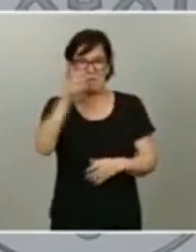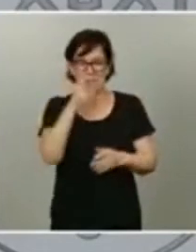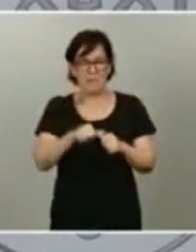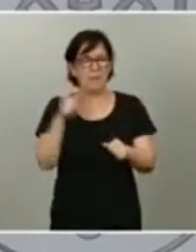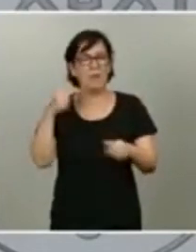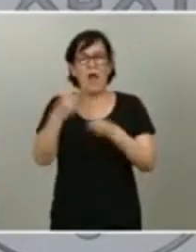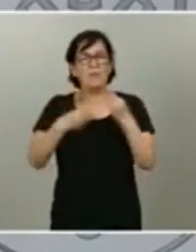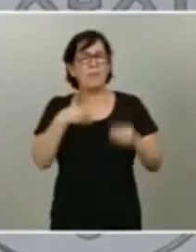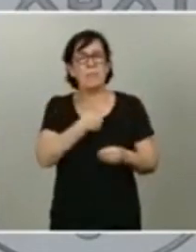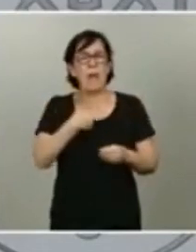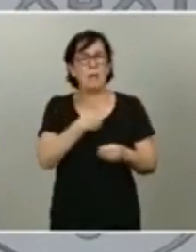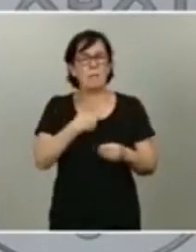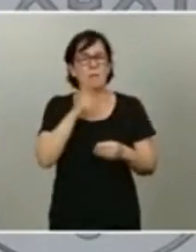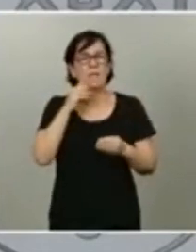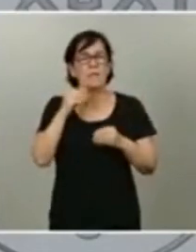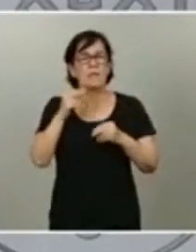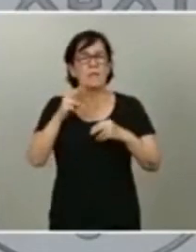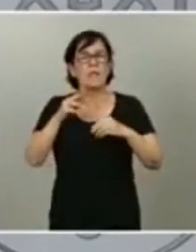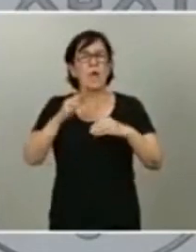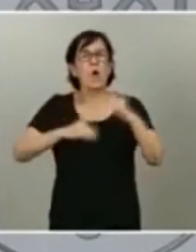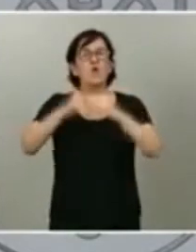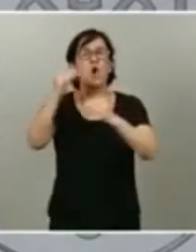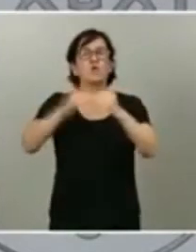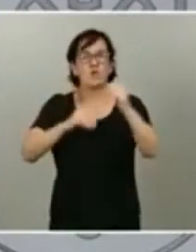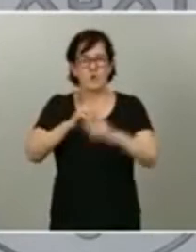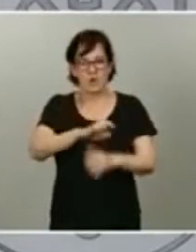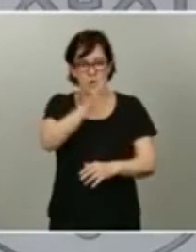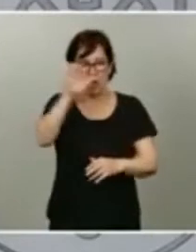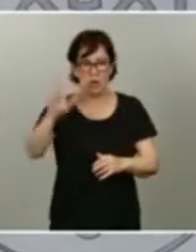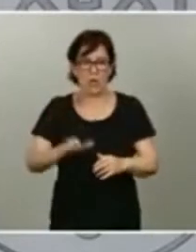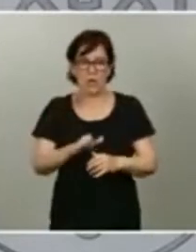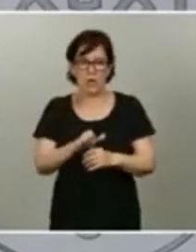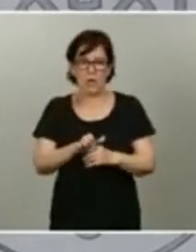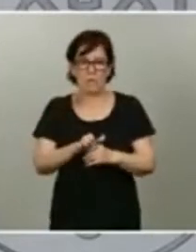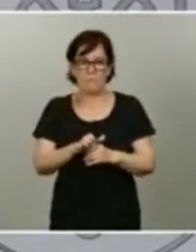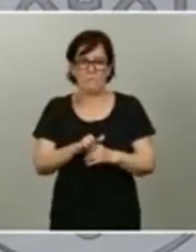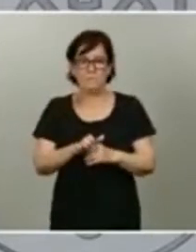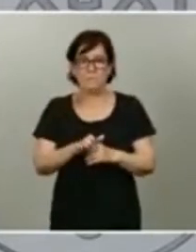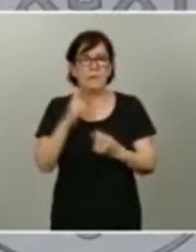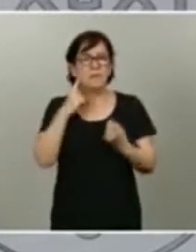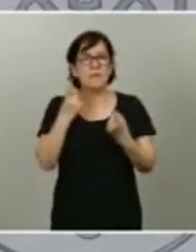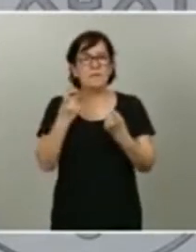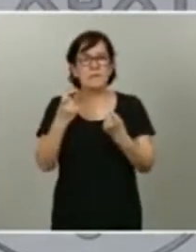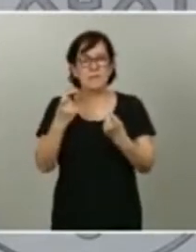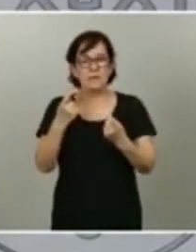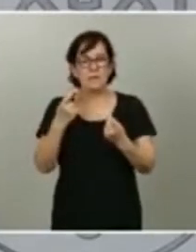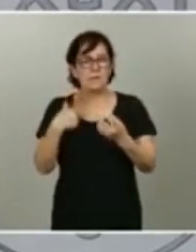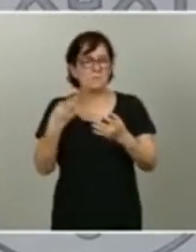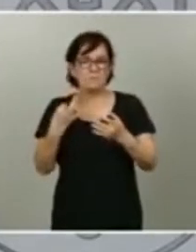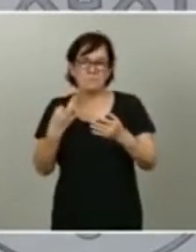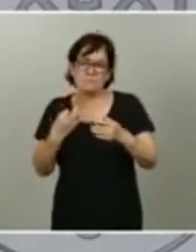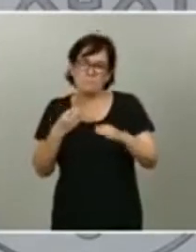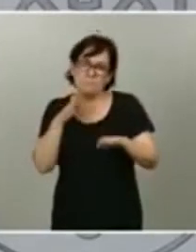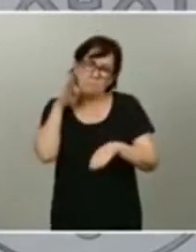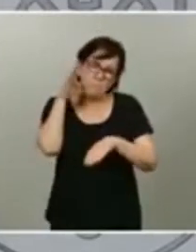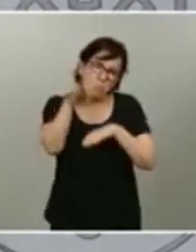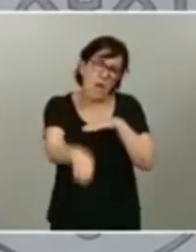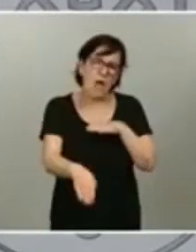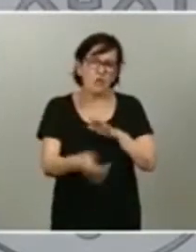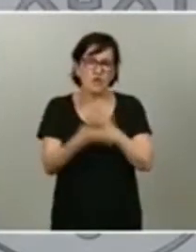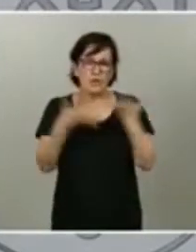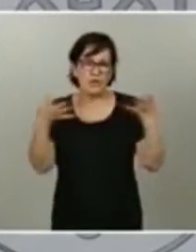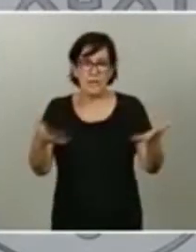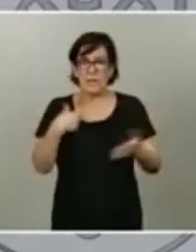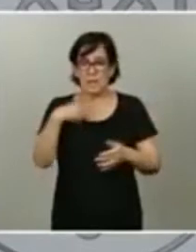en la construcción europea y necesitamos dar pasos de gigante en ese sentido, en donde yo creo que ustedes,